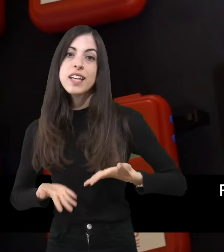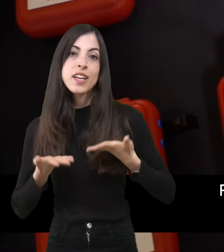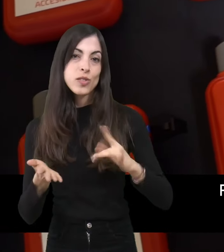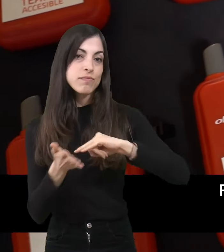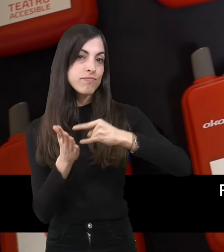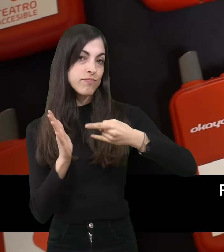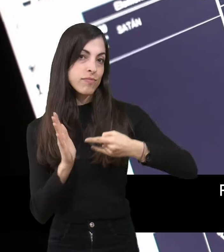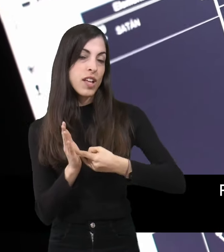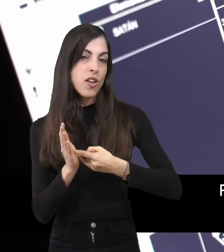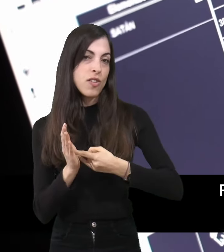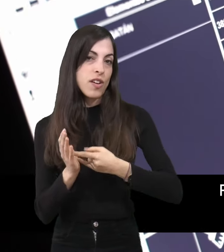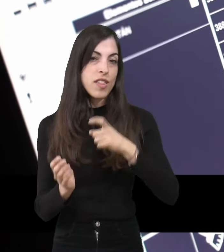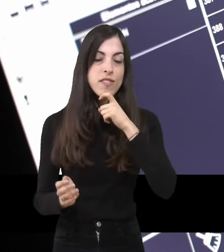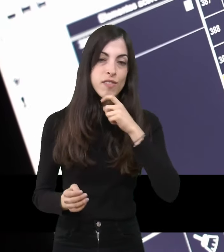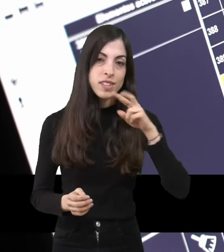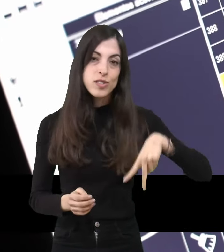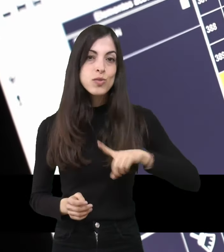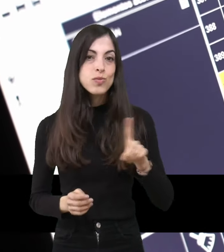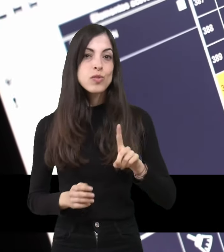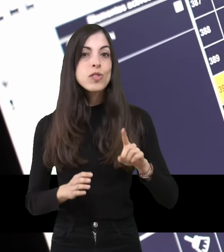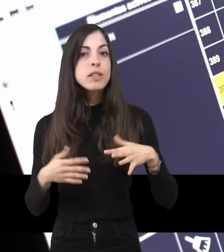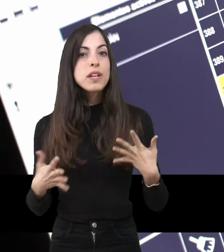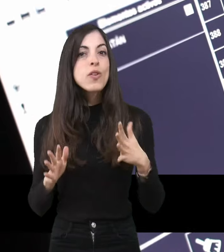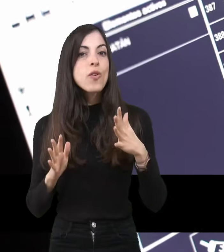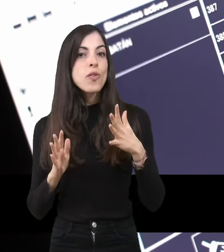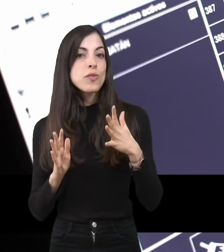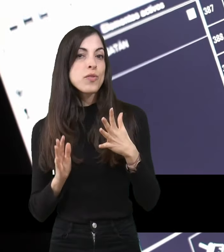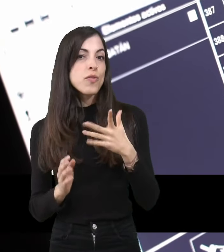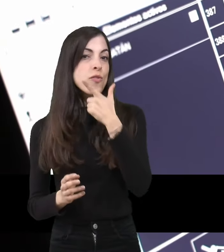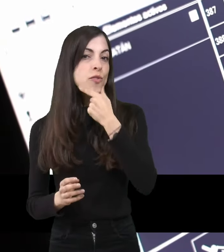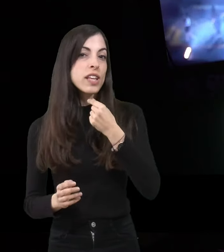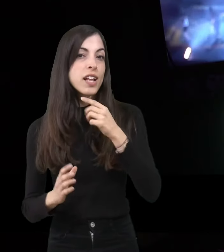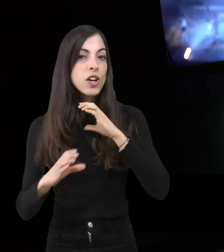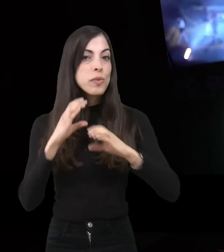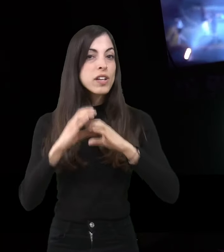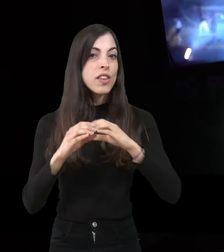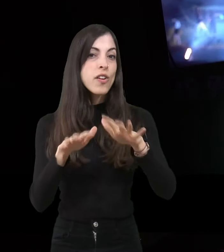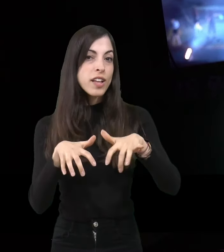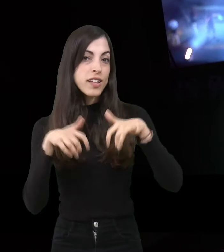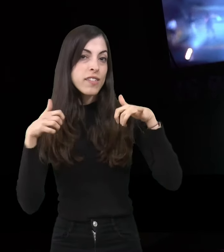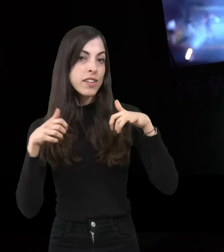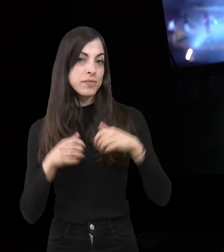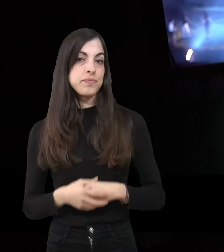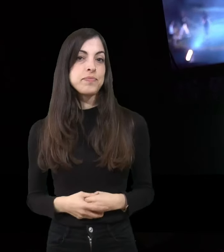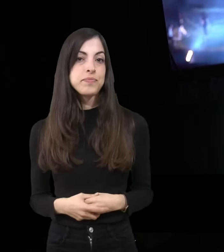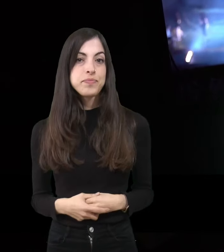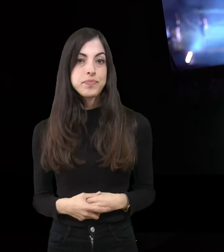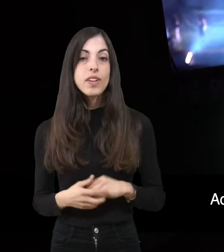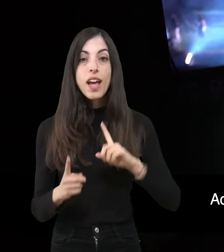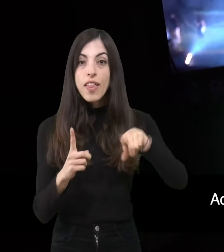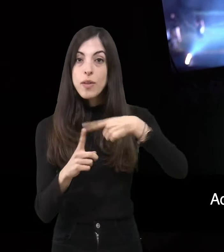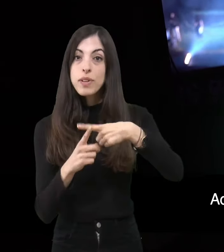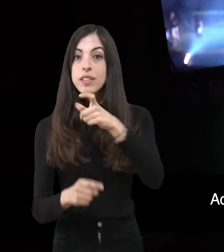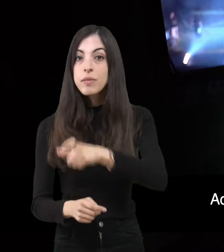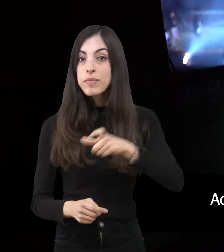ayudas técnicas no tan complicadas como se podría pensar y que facilitan enormemente la comunicación a todo tipo de espectadores.